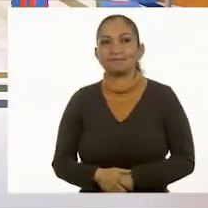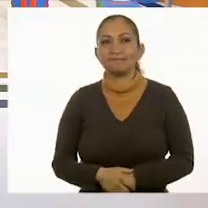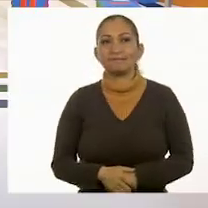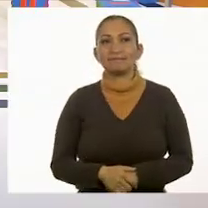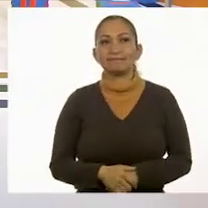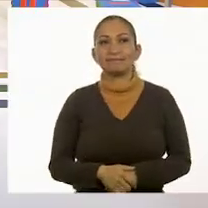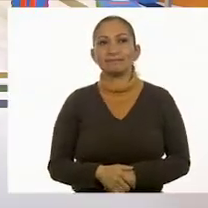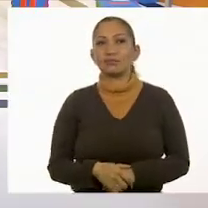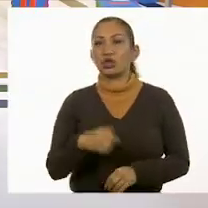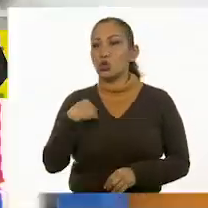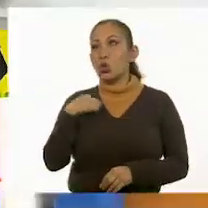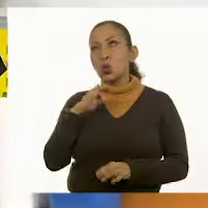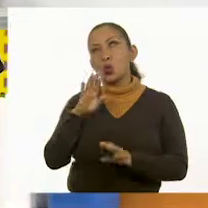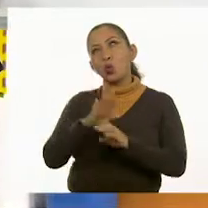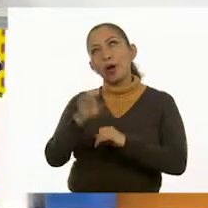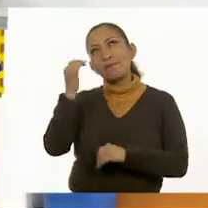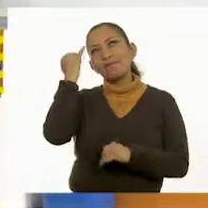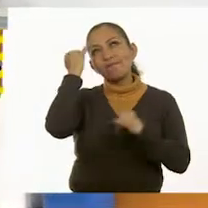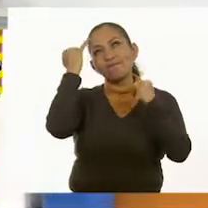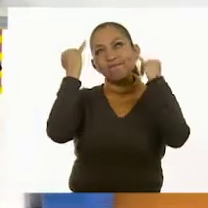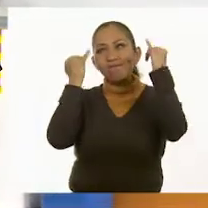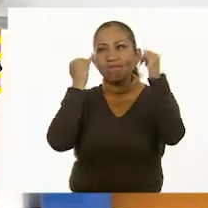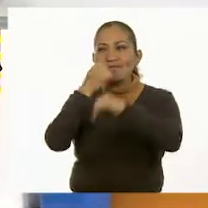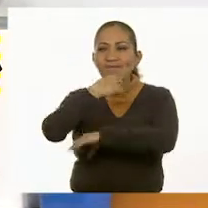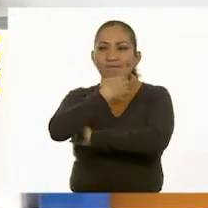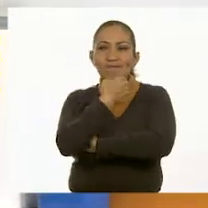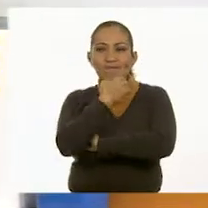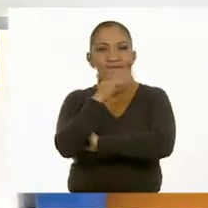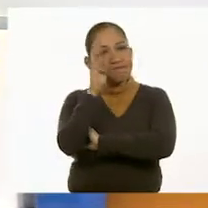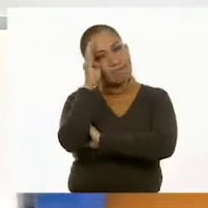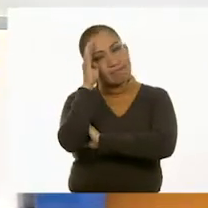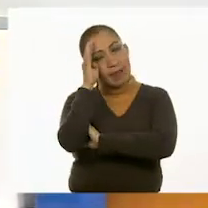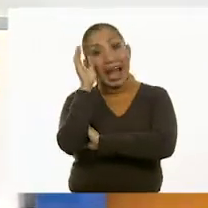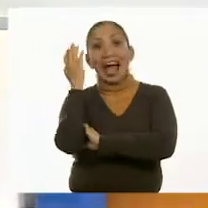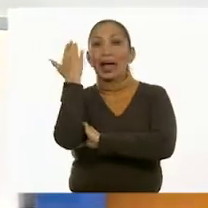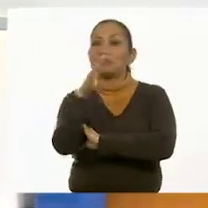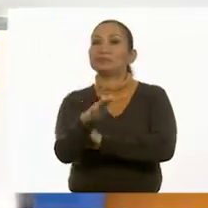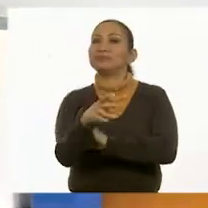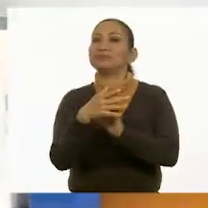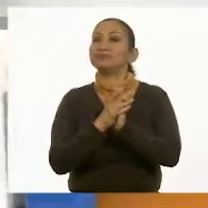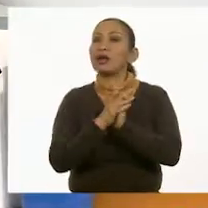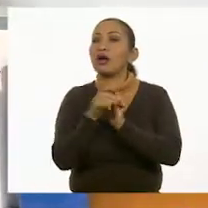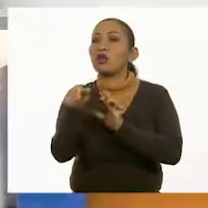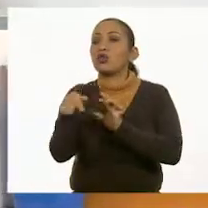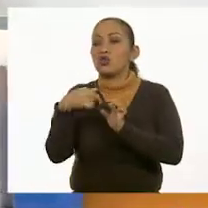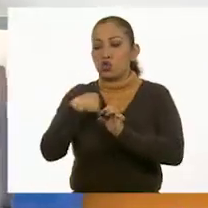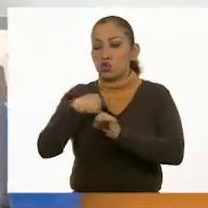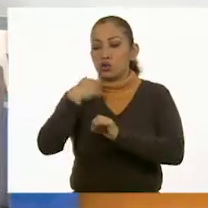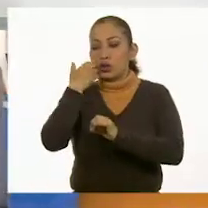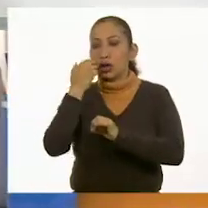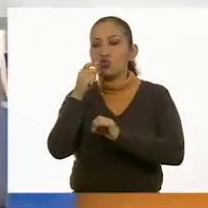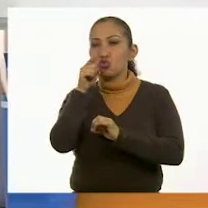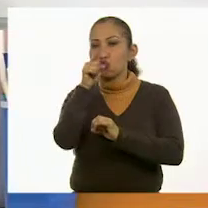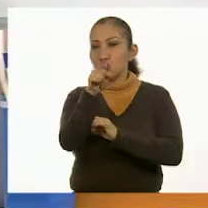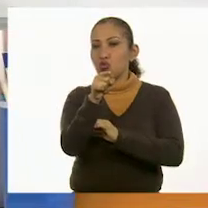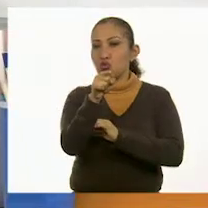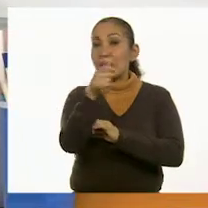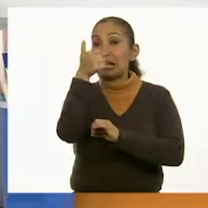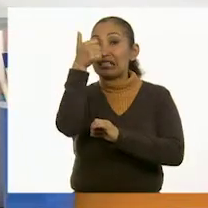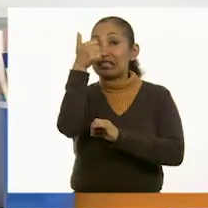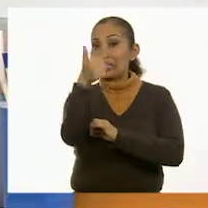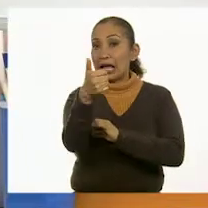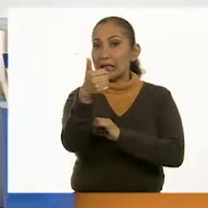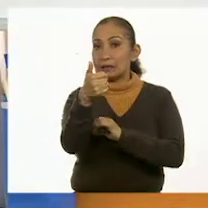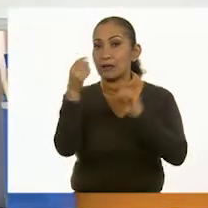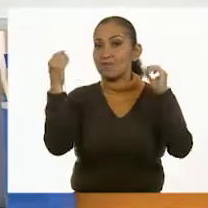¿Qué se me puede ocurrir? Ah, ya sé. Quiero que veas seis